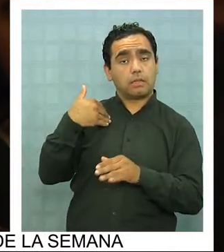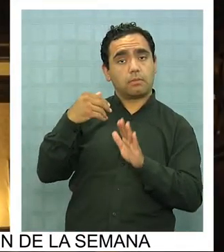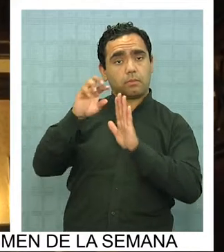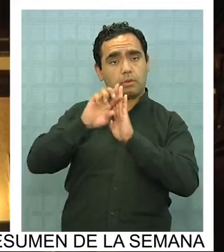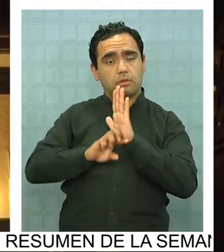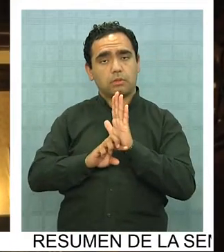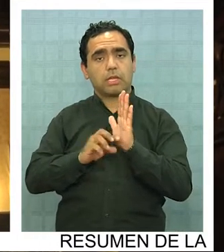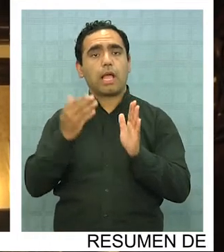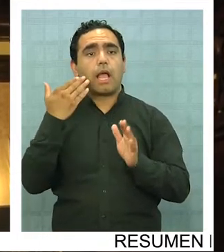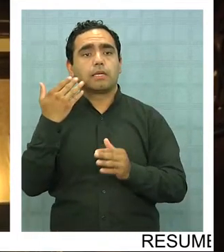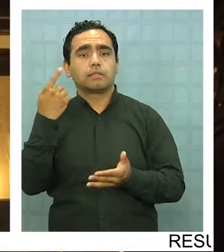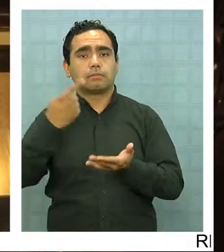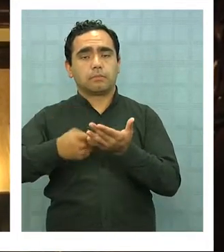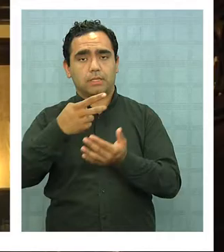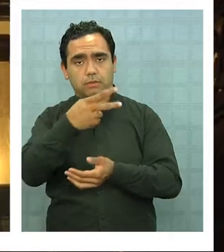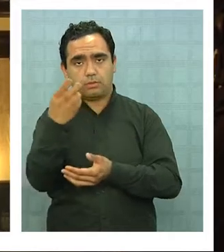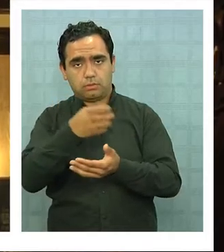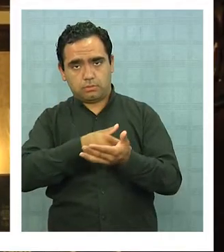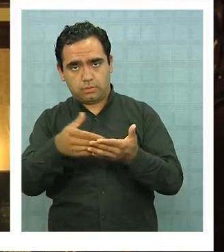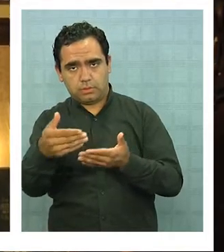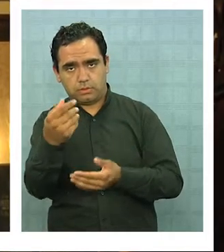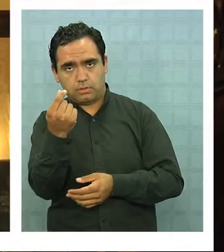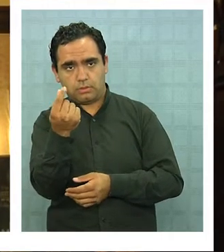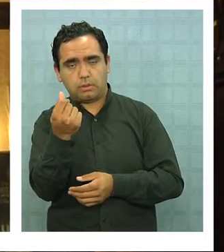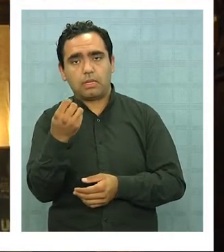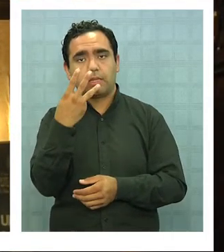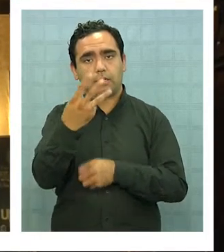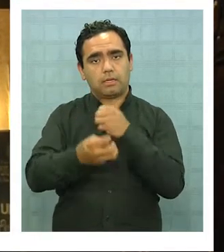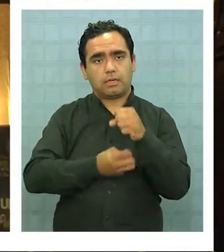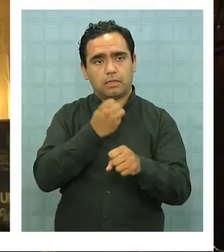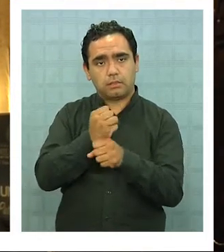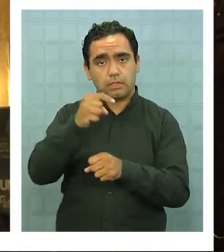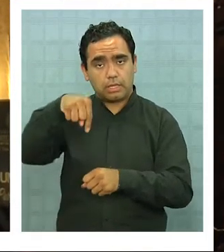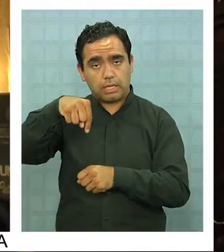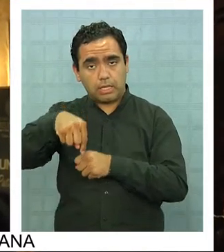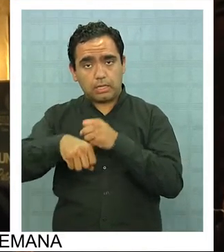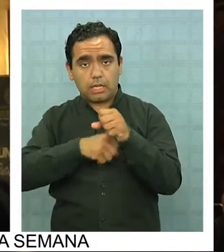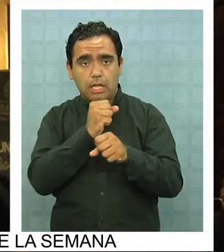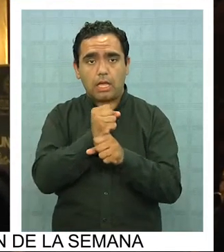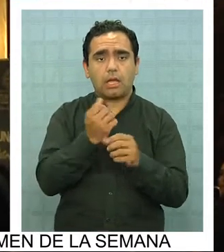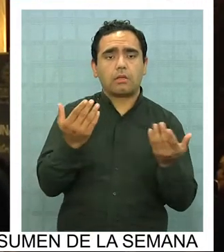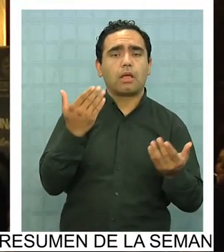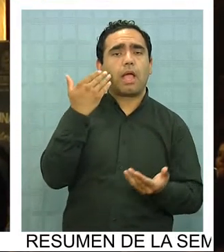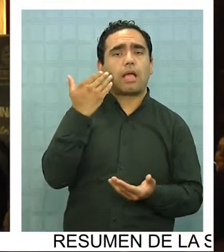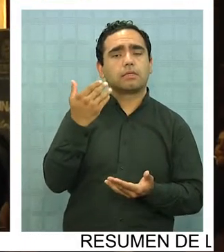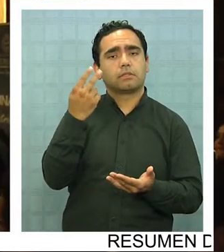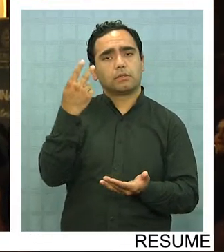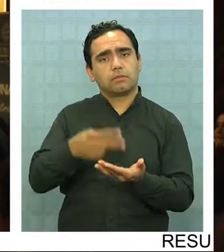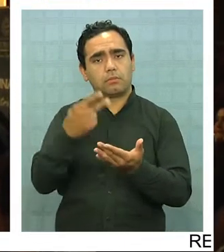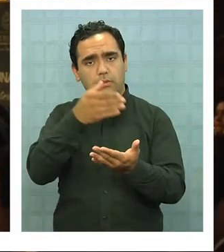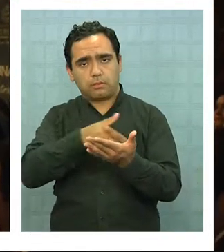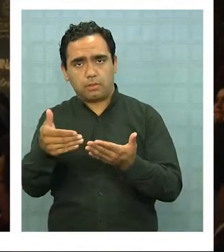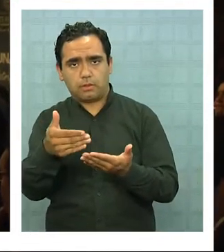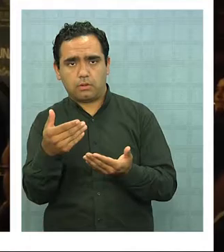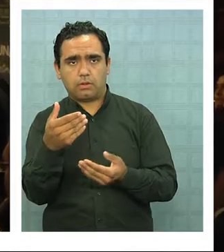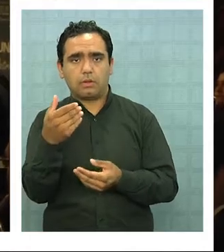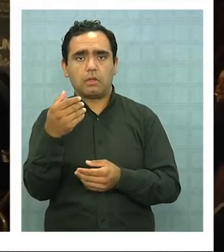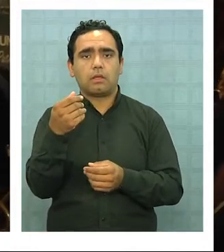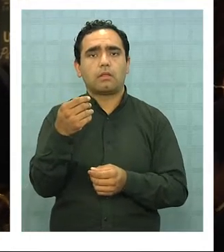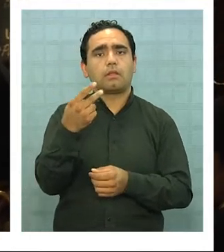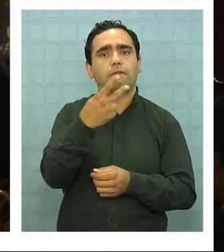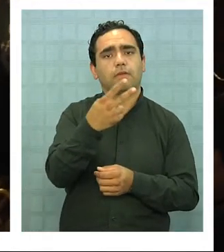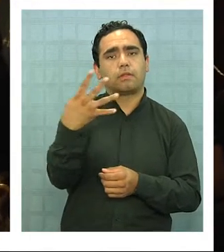Regional contemplaba cerca de 1.200 millones para tres años, mientras que el de este año solicita una cifra superior para un tiempo de 24